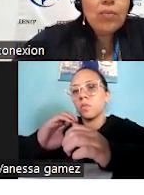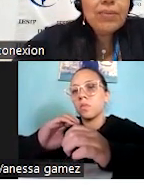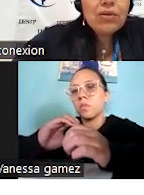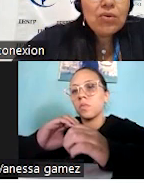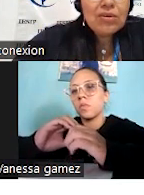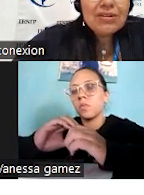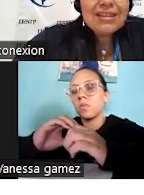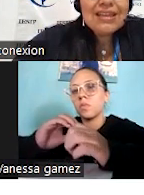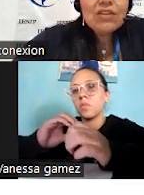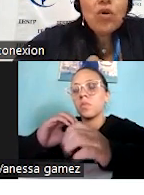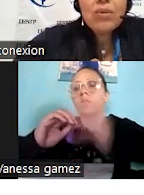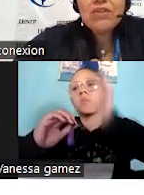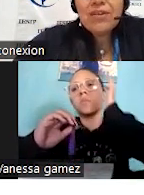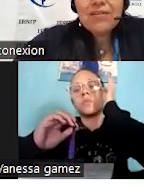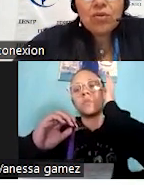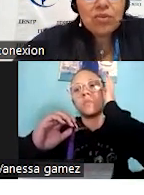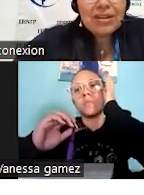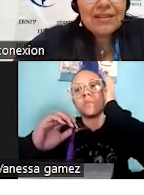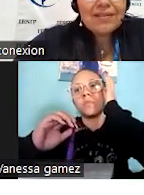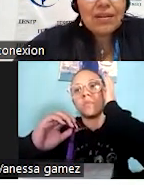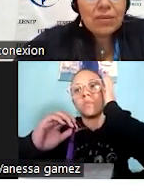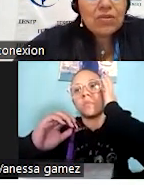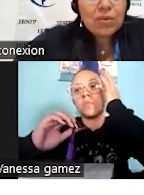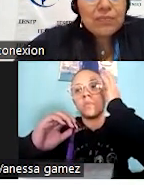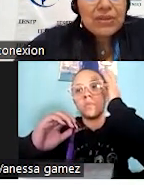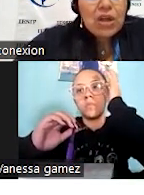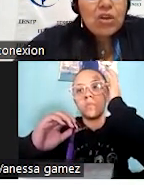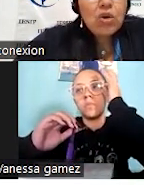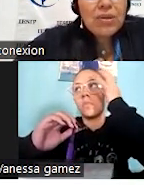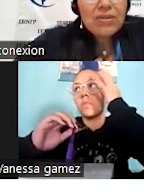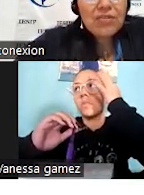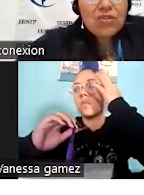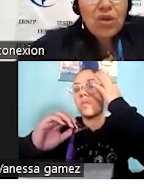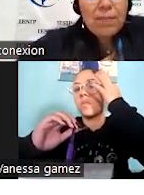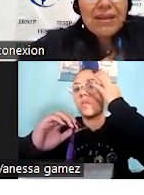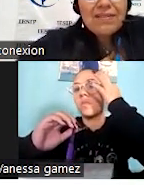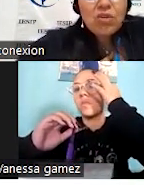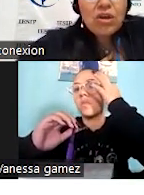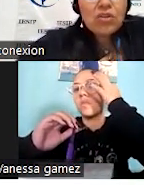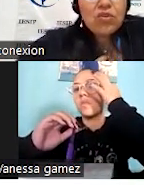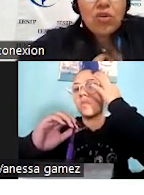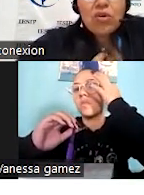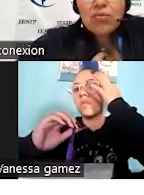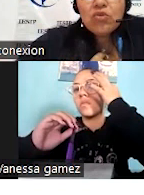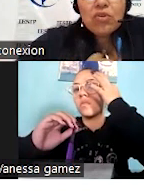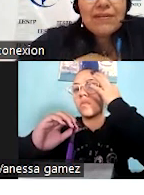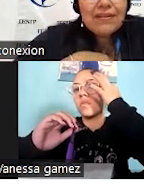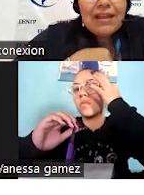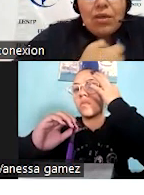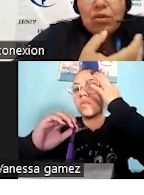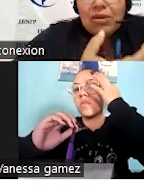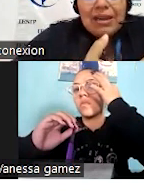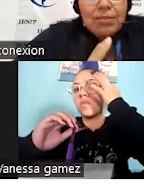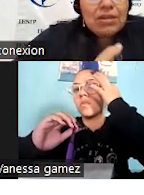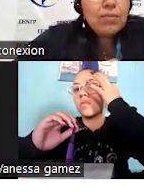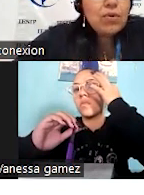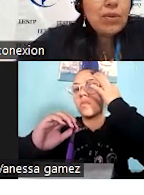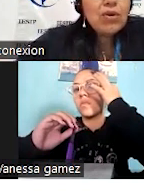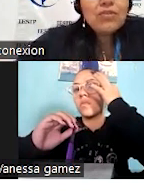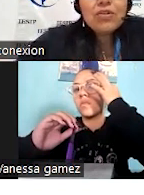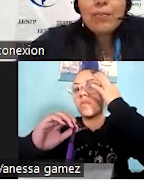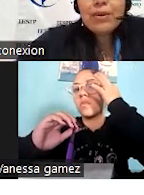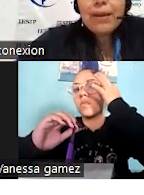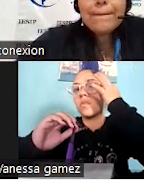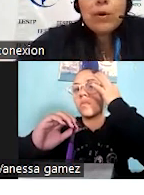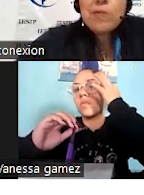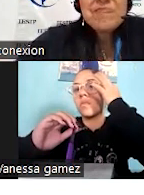o el comprador, tiene dos beneficios de ese servicio. Los beneficios explícitos que son los solicitados claramente al